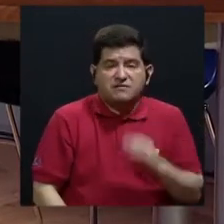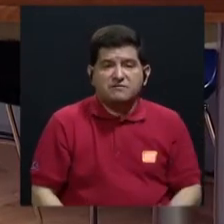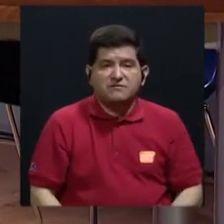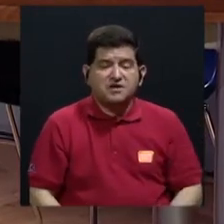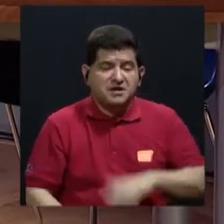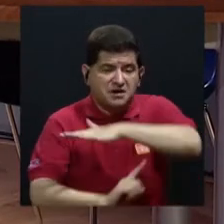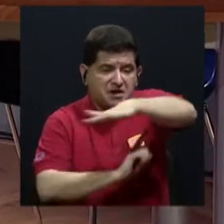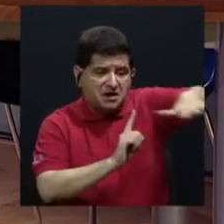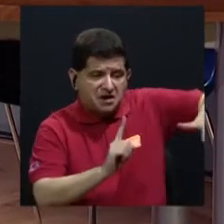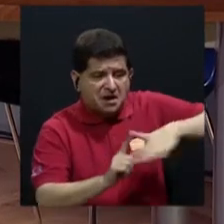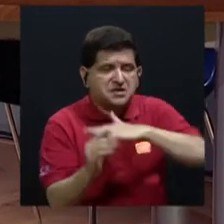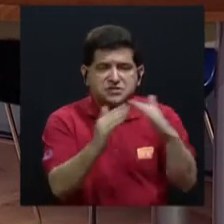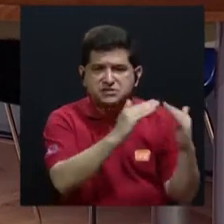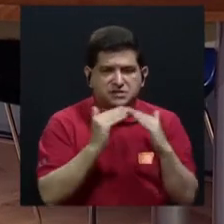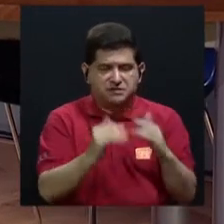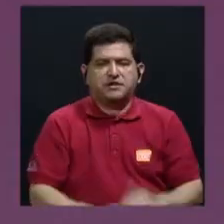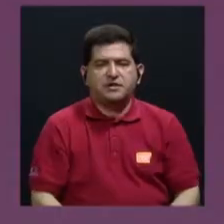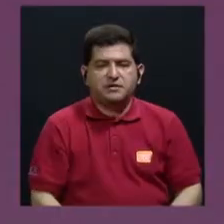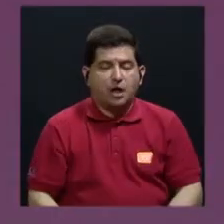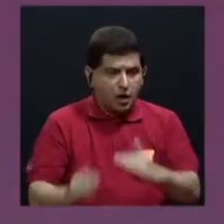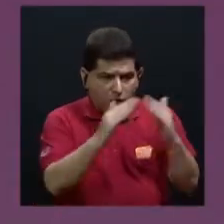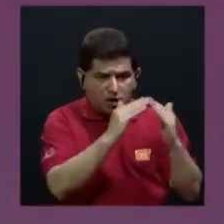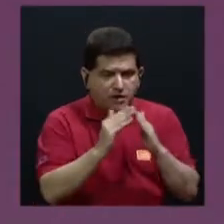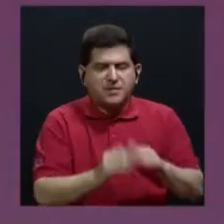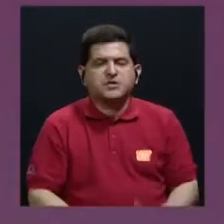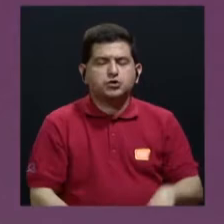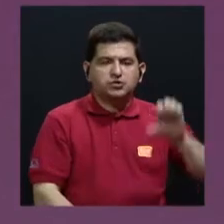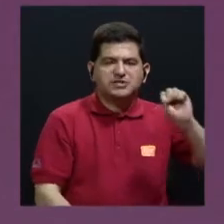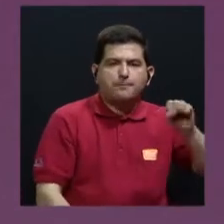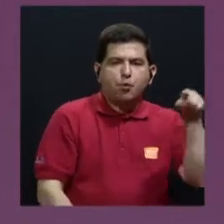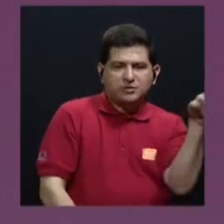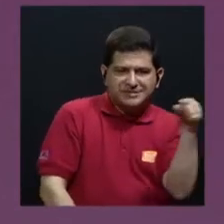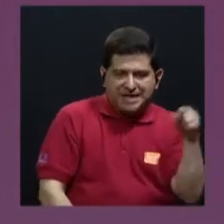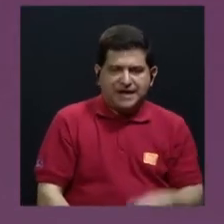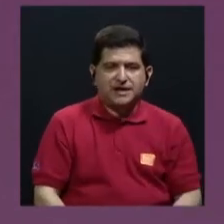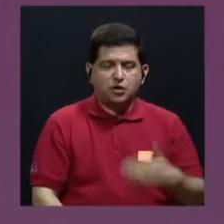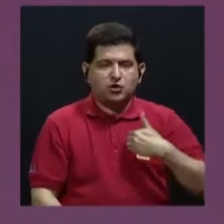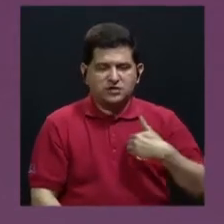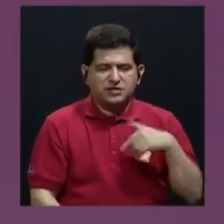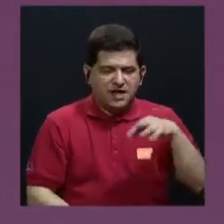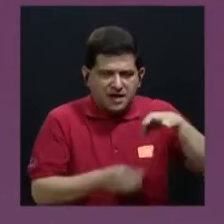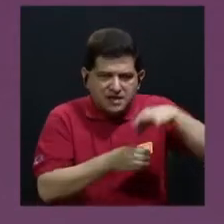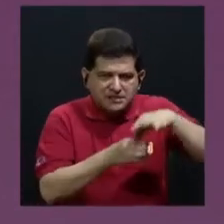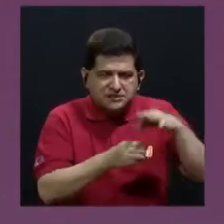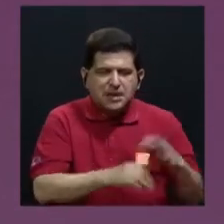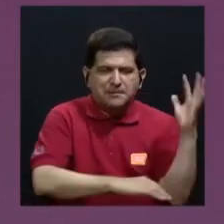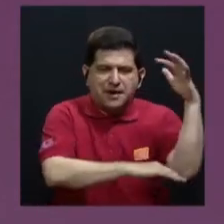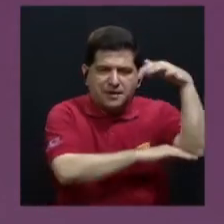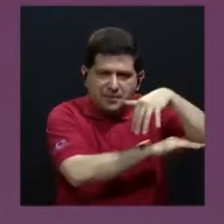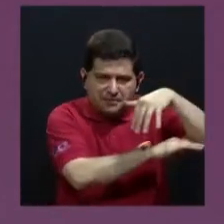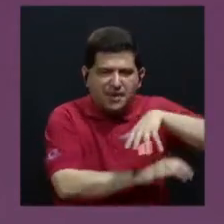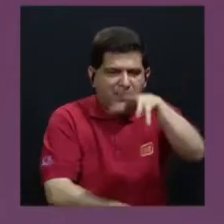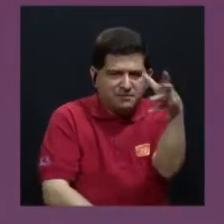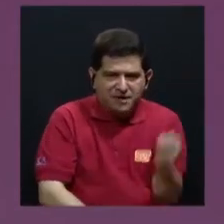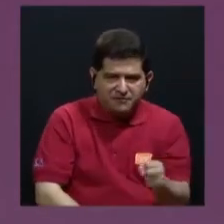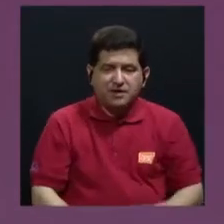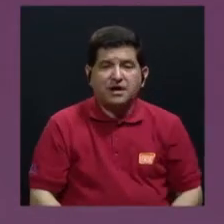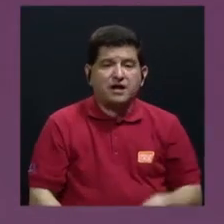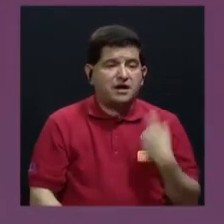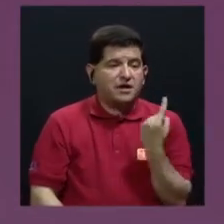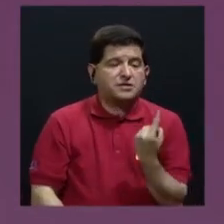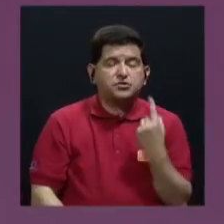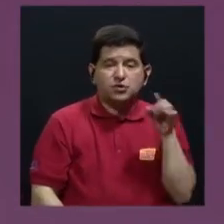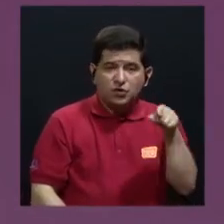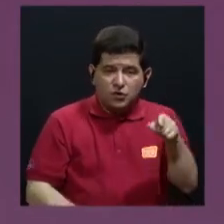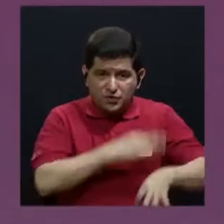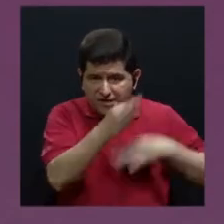alrededor de la comunidad porque la comunidad de Sepúr Sarko está rodeada de palma africana, ¿verdad?, de monocultivos. Entonces también